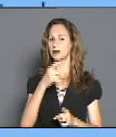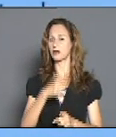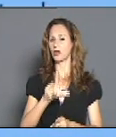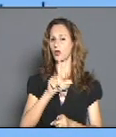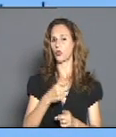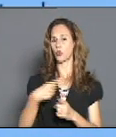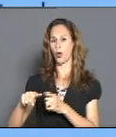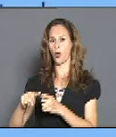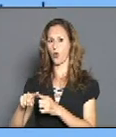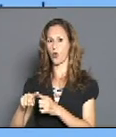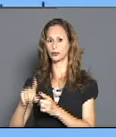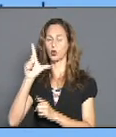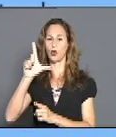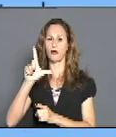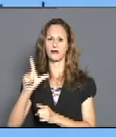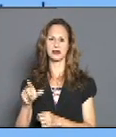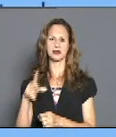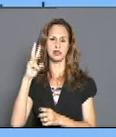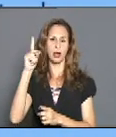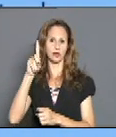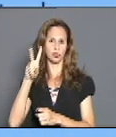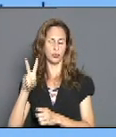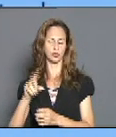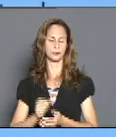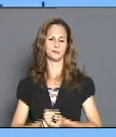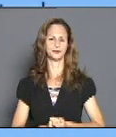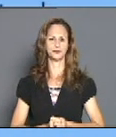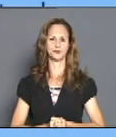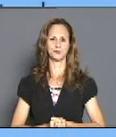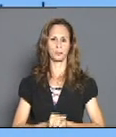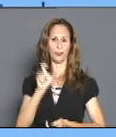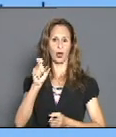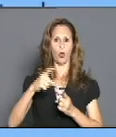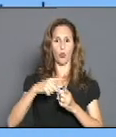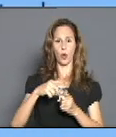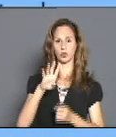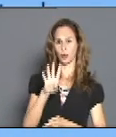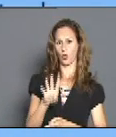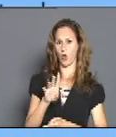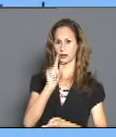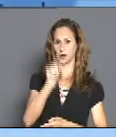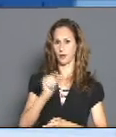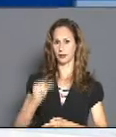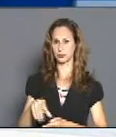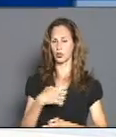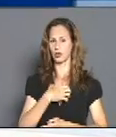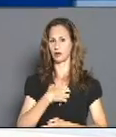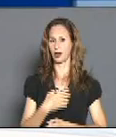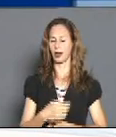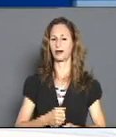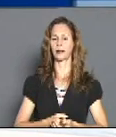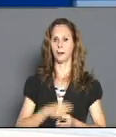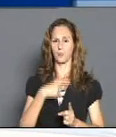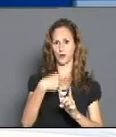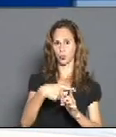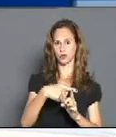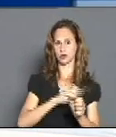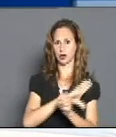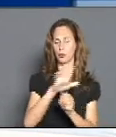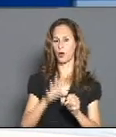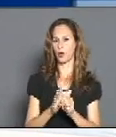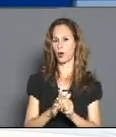Y del área de salud Levisa un total de 12. El municipio de Cueto diagnostica a 4 personas con la enfermedad. Del área de salud Juan Manuel Paez